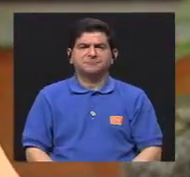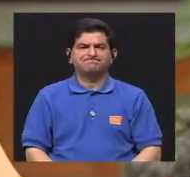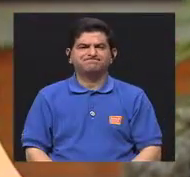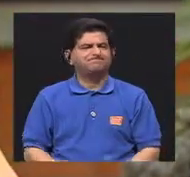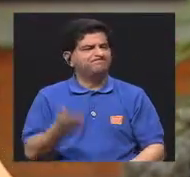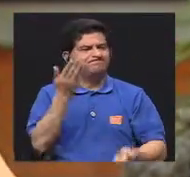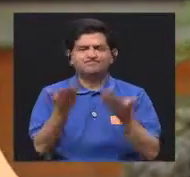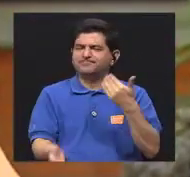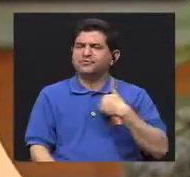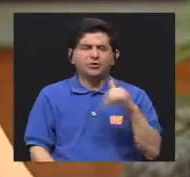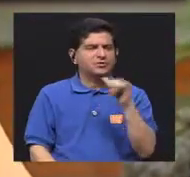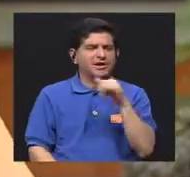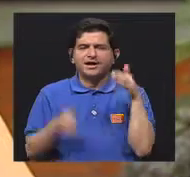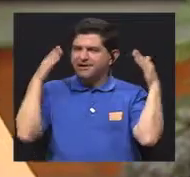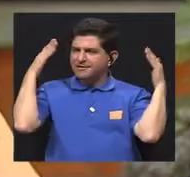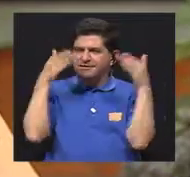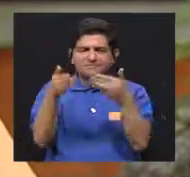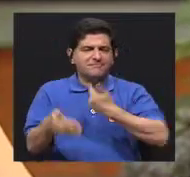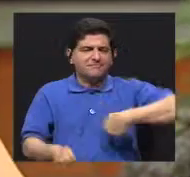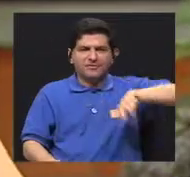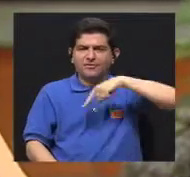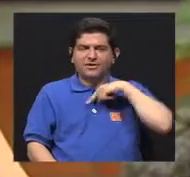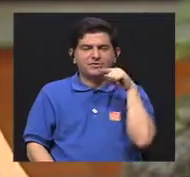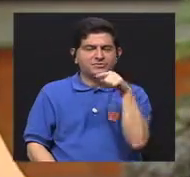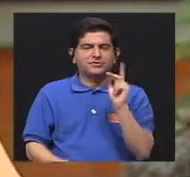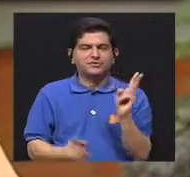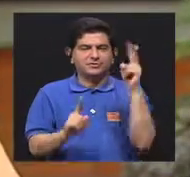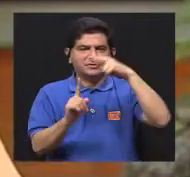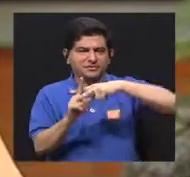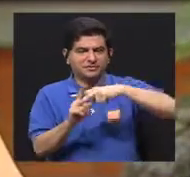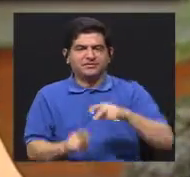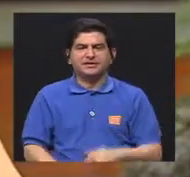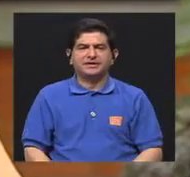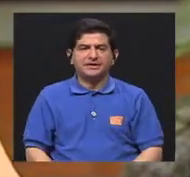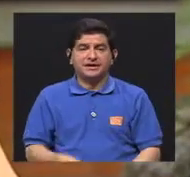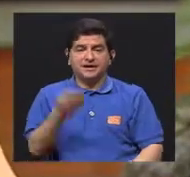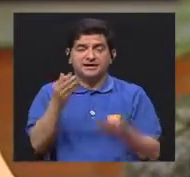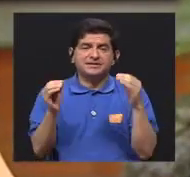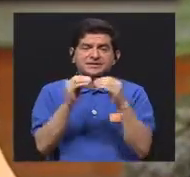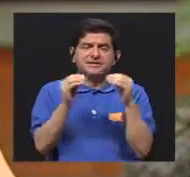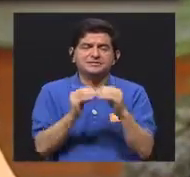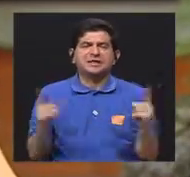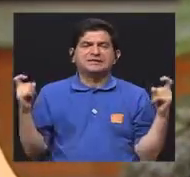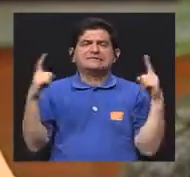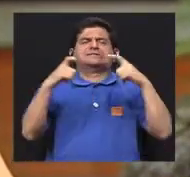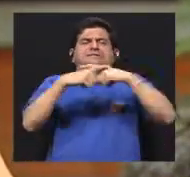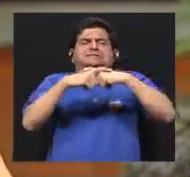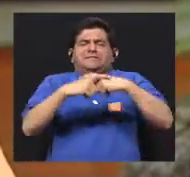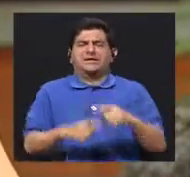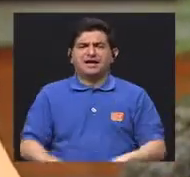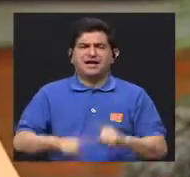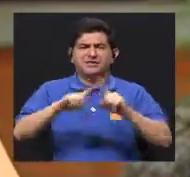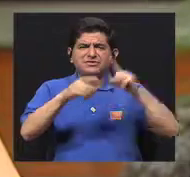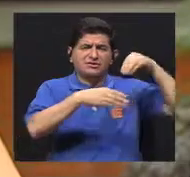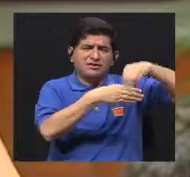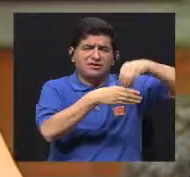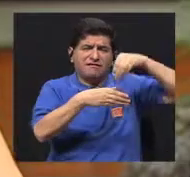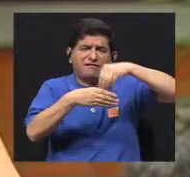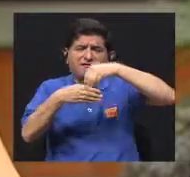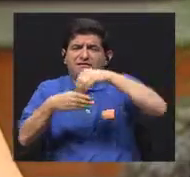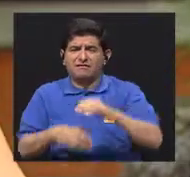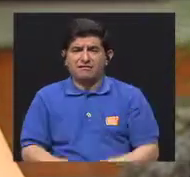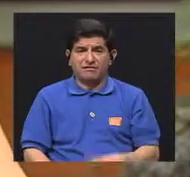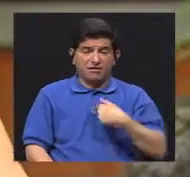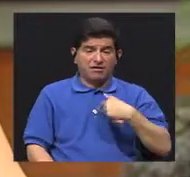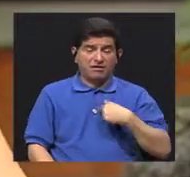no tienen el mismo enfoque que hemos tratado de darle a esta. En ocasiones son mucho más complejas, con muchos componentes que al